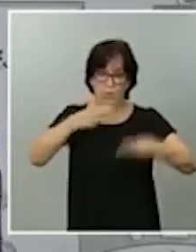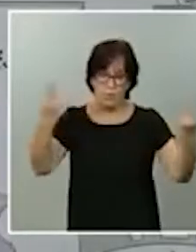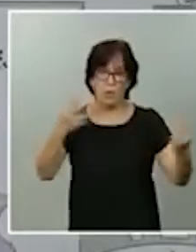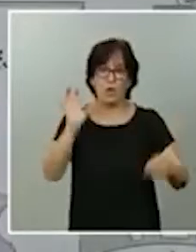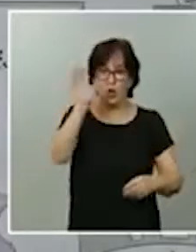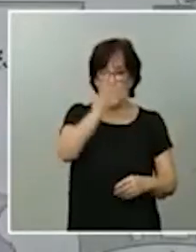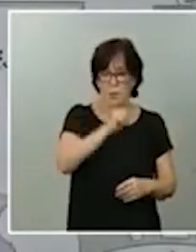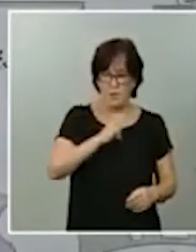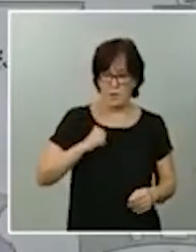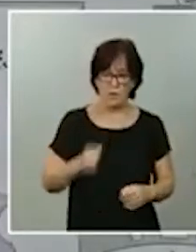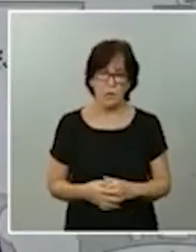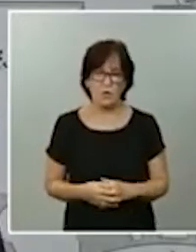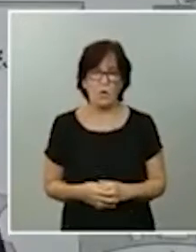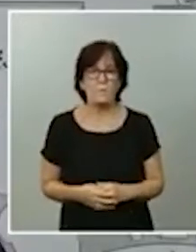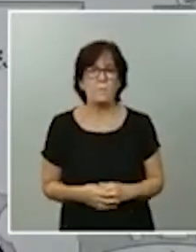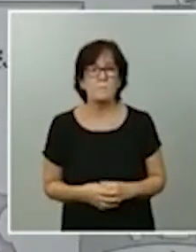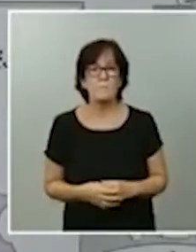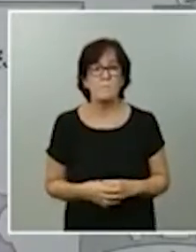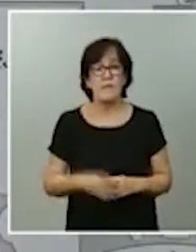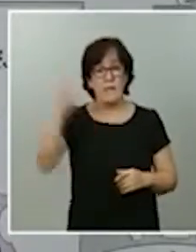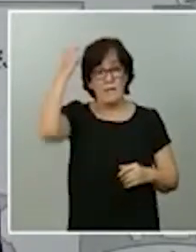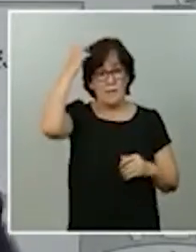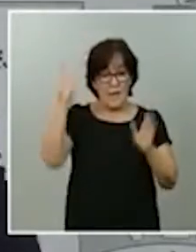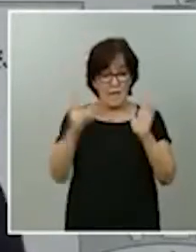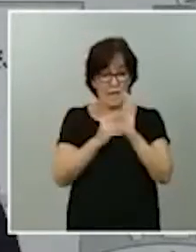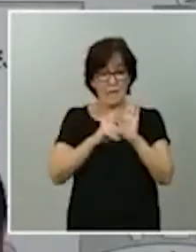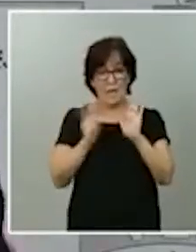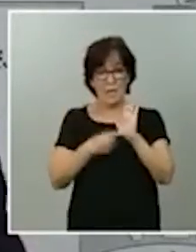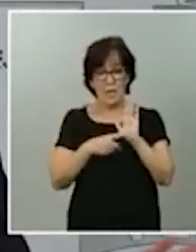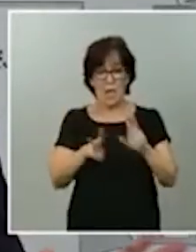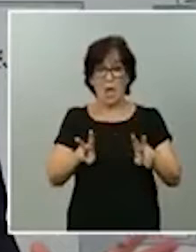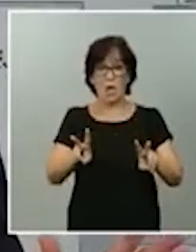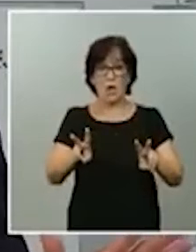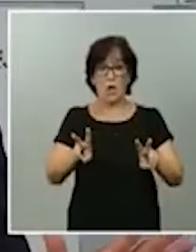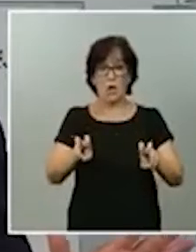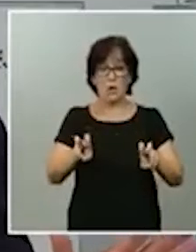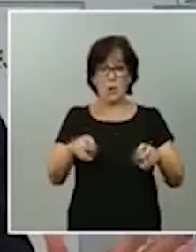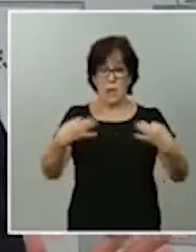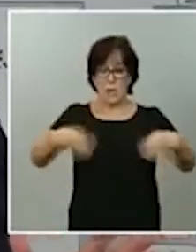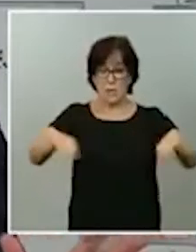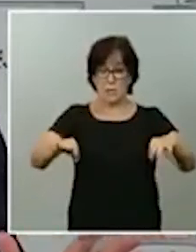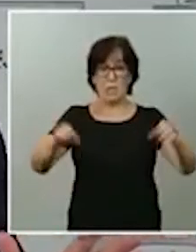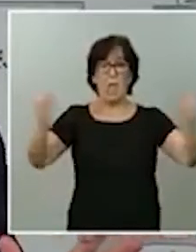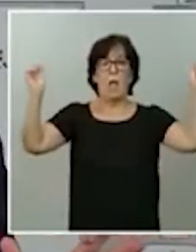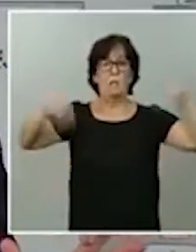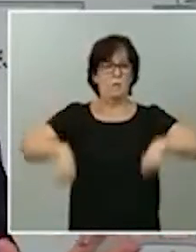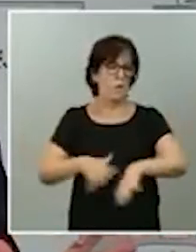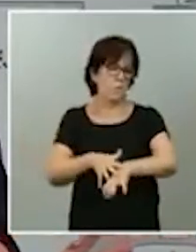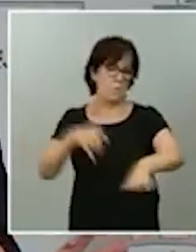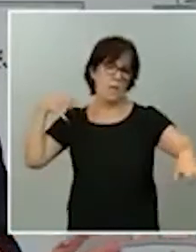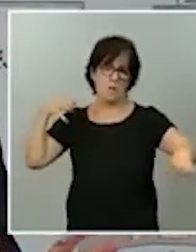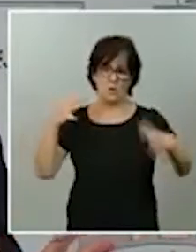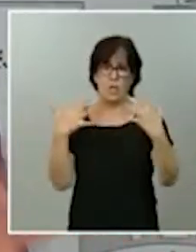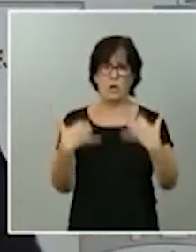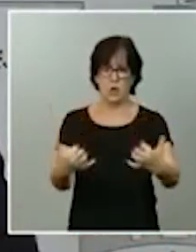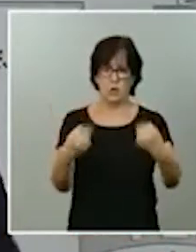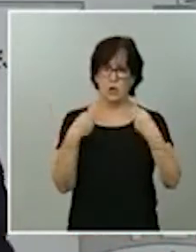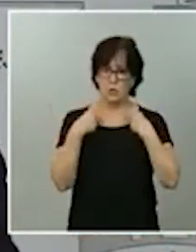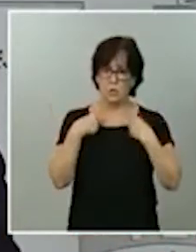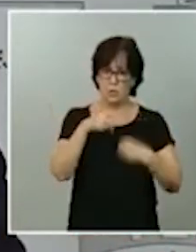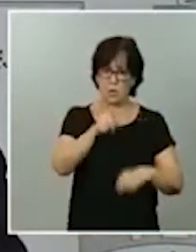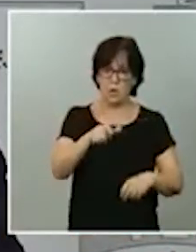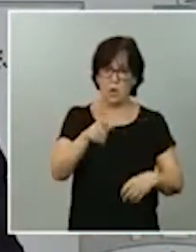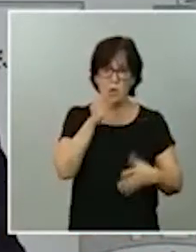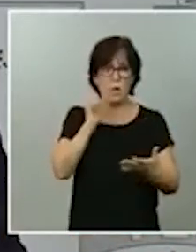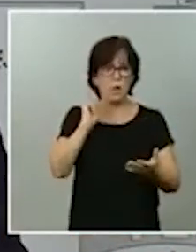Y en el Real Decreto Ley de Nueva Normalidad que fue aprobado por la amplia mayoría del Congreso de los Diputados hubo